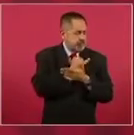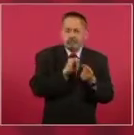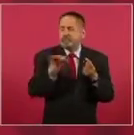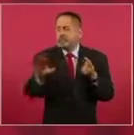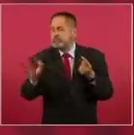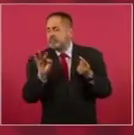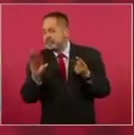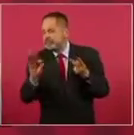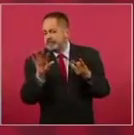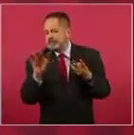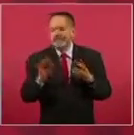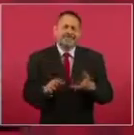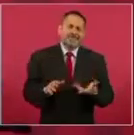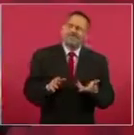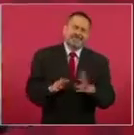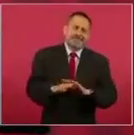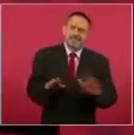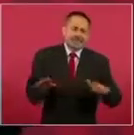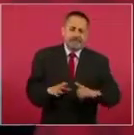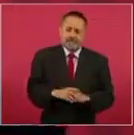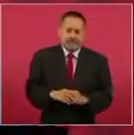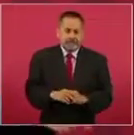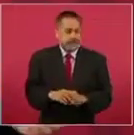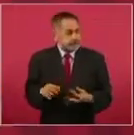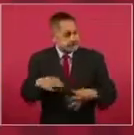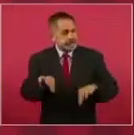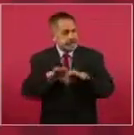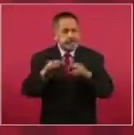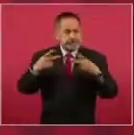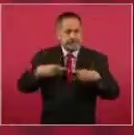Es muy importante el que participe la gente.